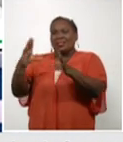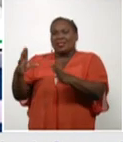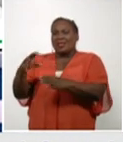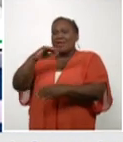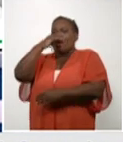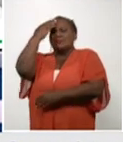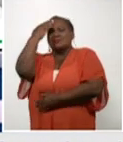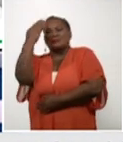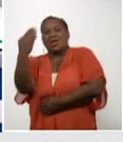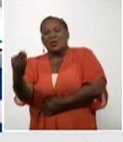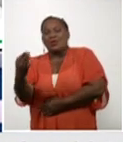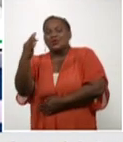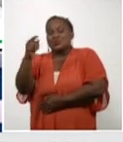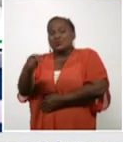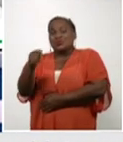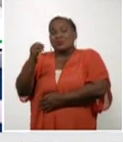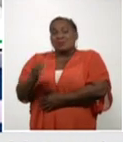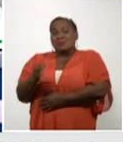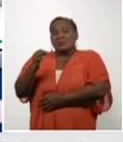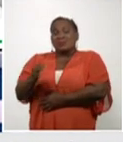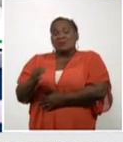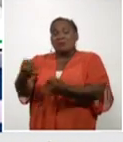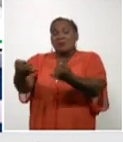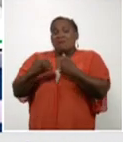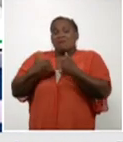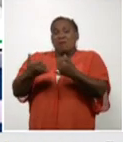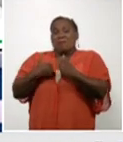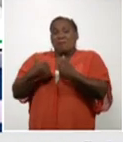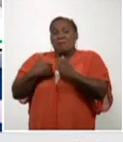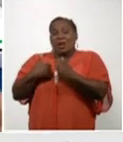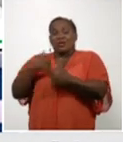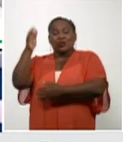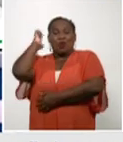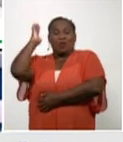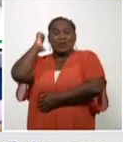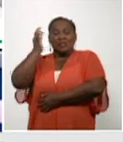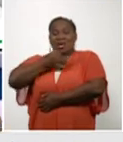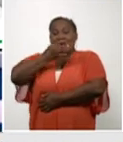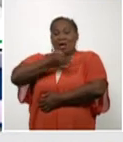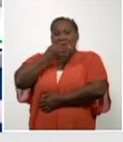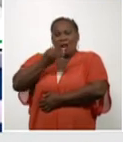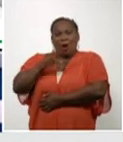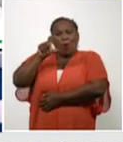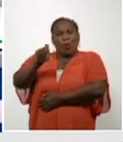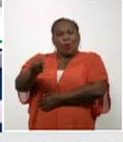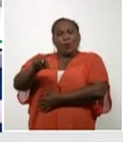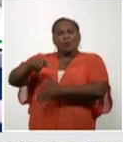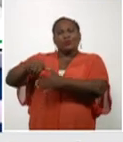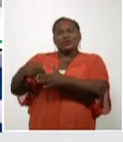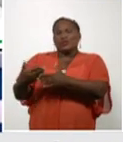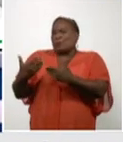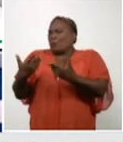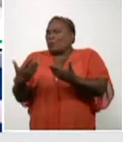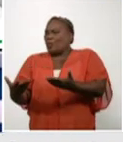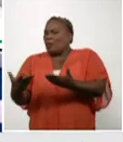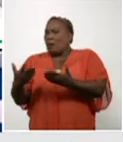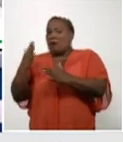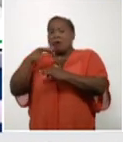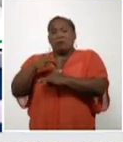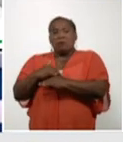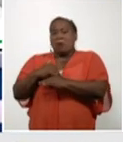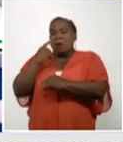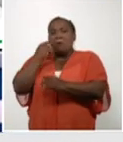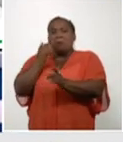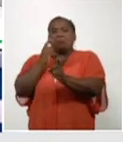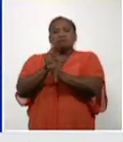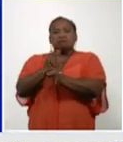siempre tan activo en nuestra transmisión. Cuéntanos qué ha pasado en estos últimos días que no hemos tenido contacto ni comunicación contigo